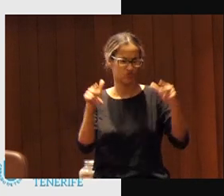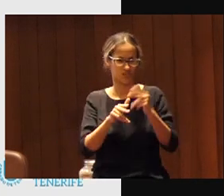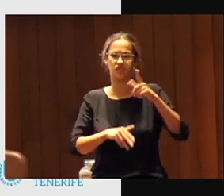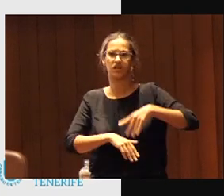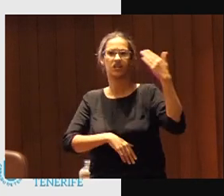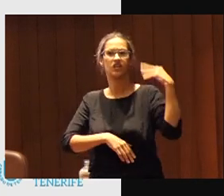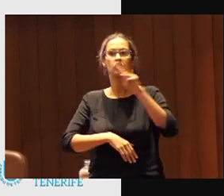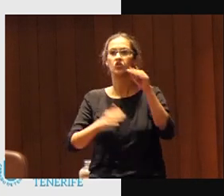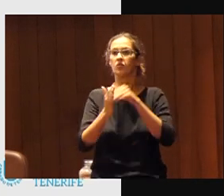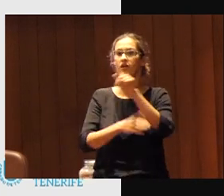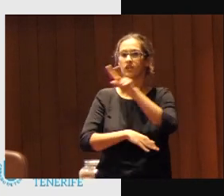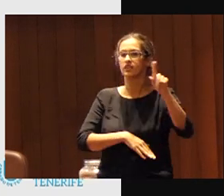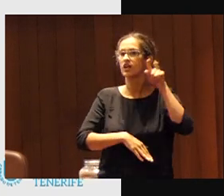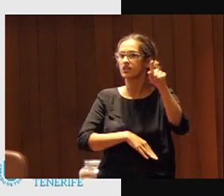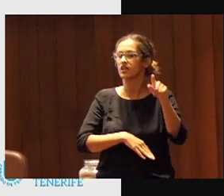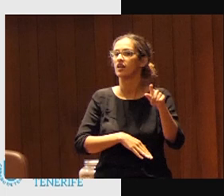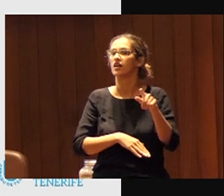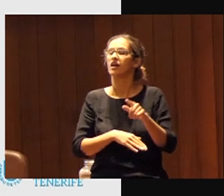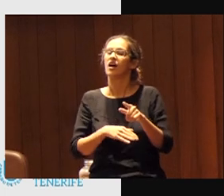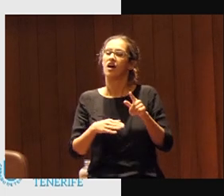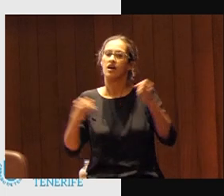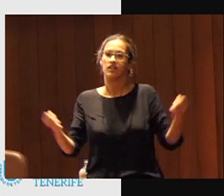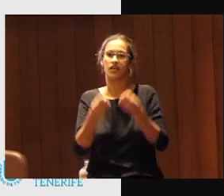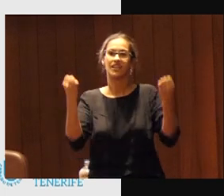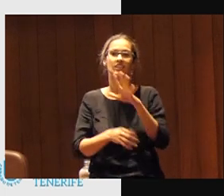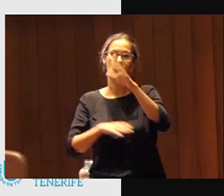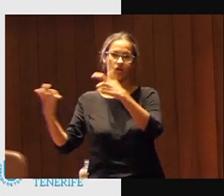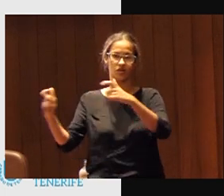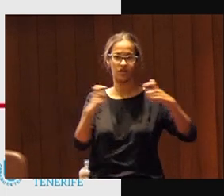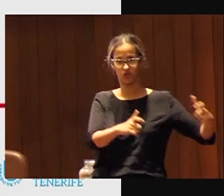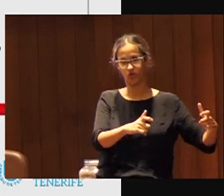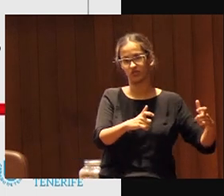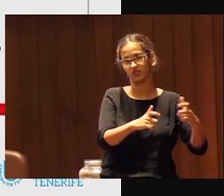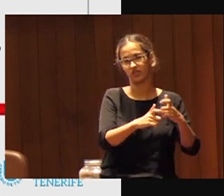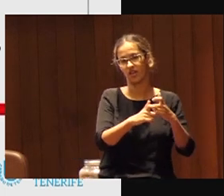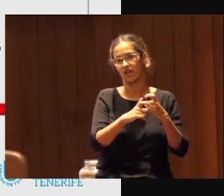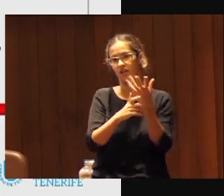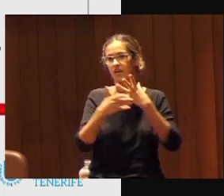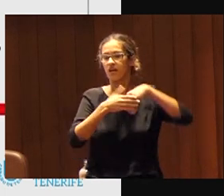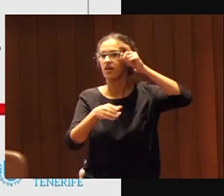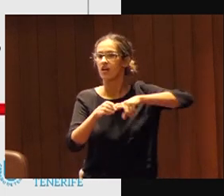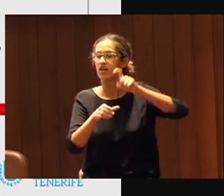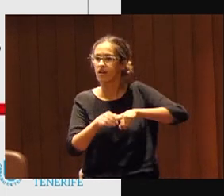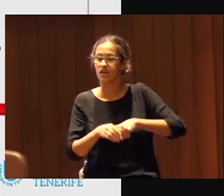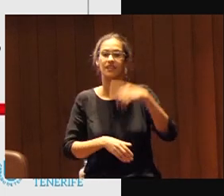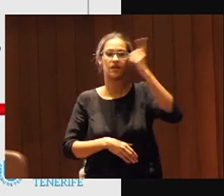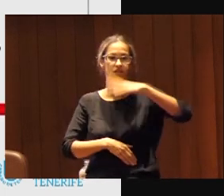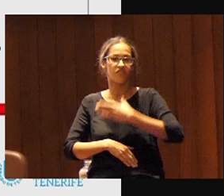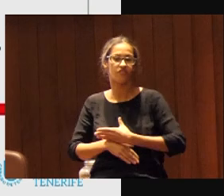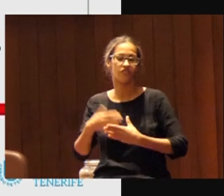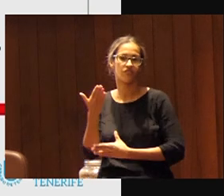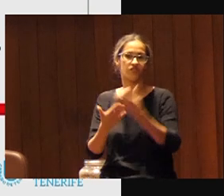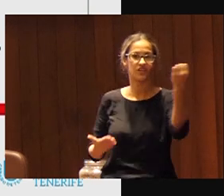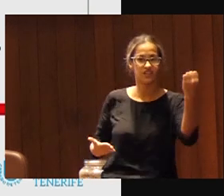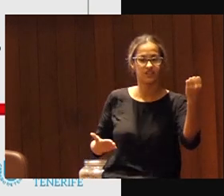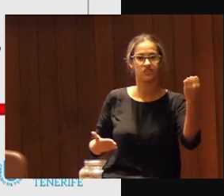planteándose objetivos y acciones en estos cinco ámbitos de intervención a partir de por ejemplo también la Federación Vasca de